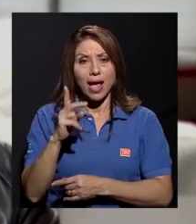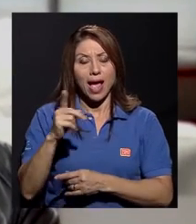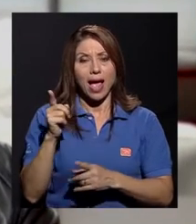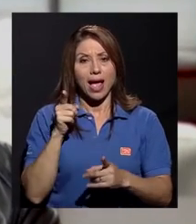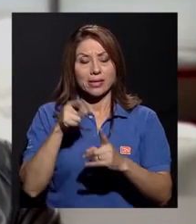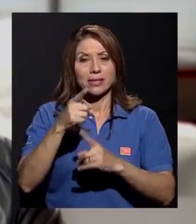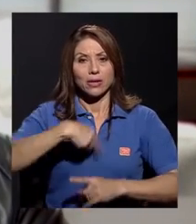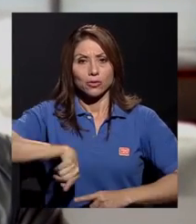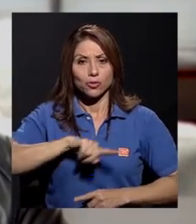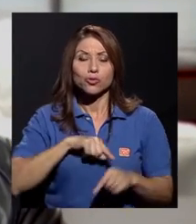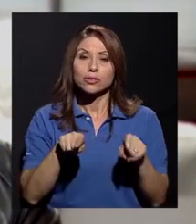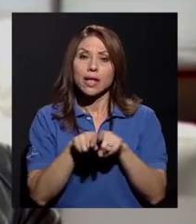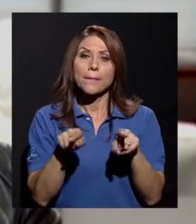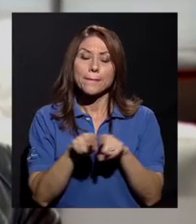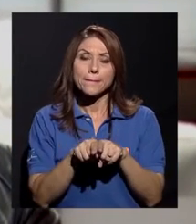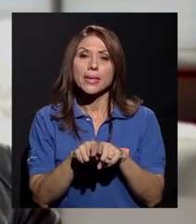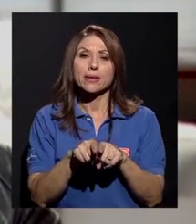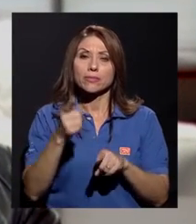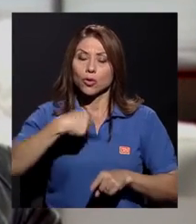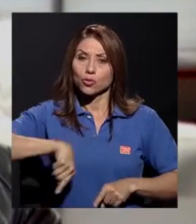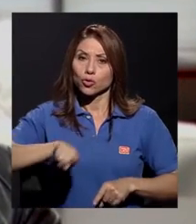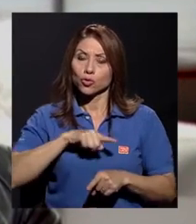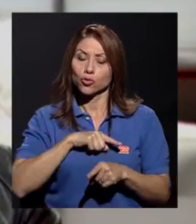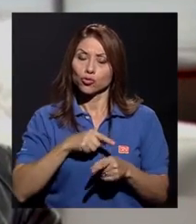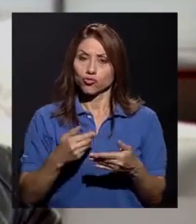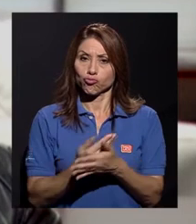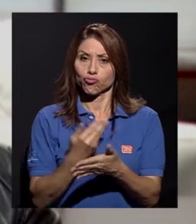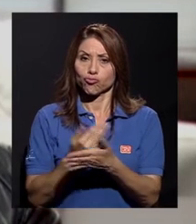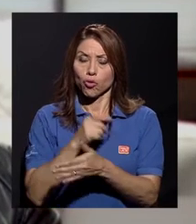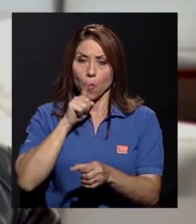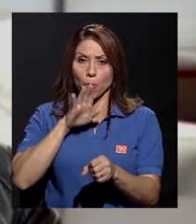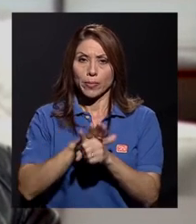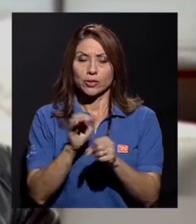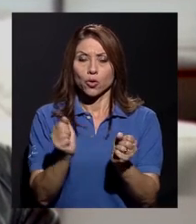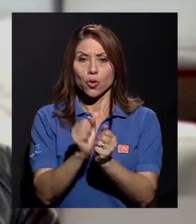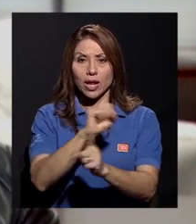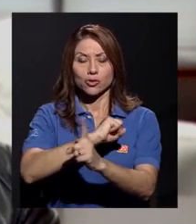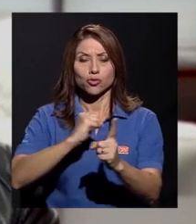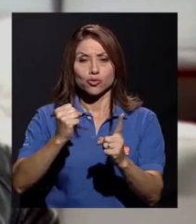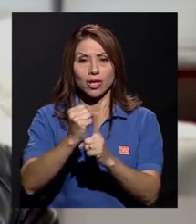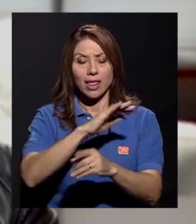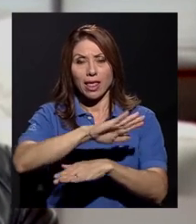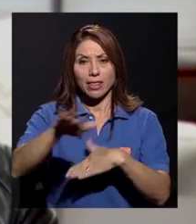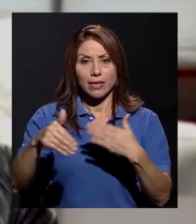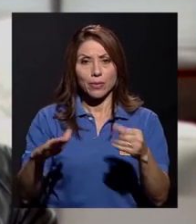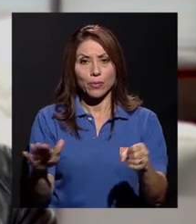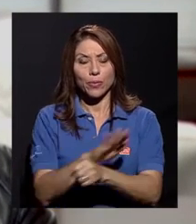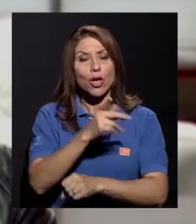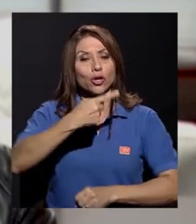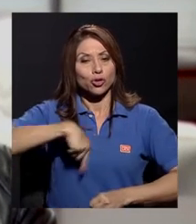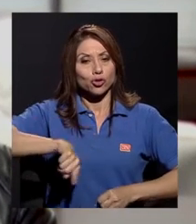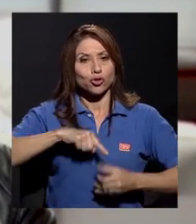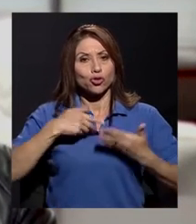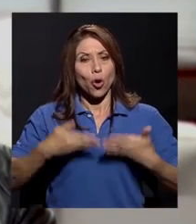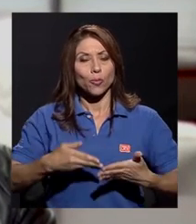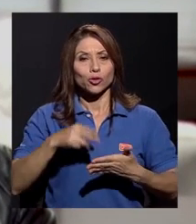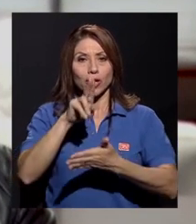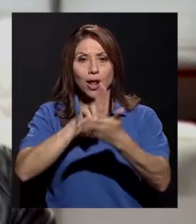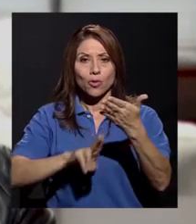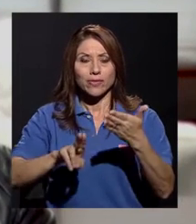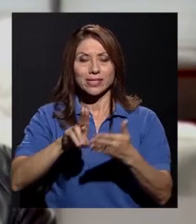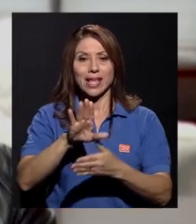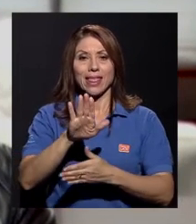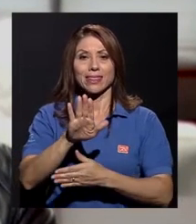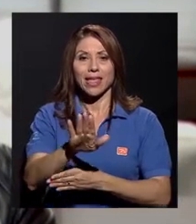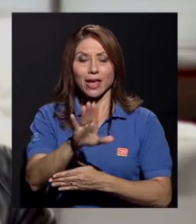renovamos nuestro compromiso con la sociedad entera. Somos la Universidad de Costa